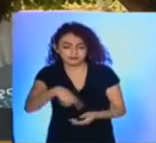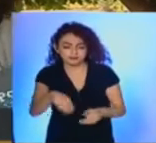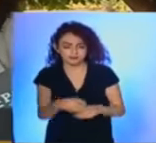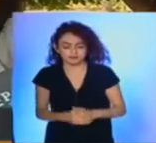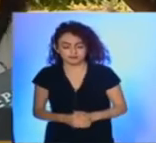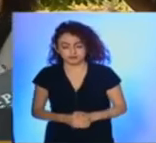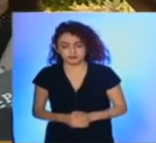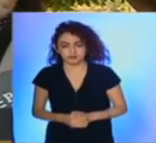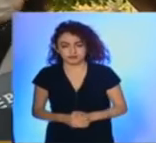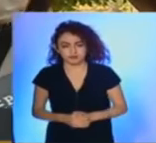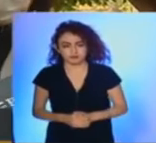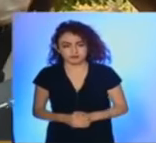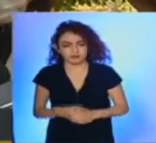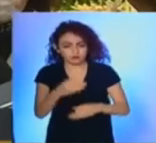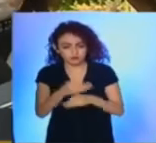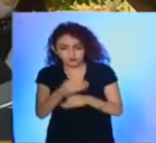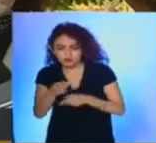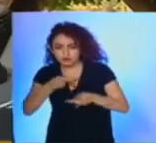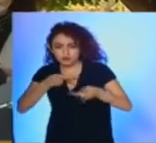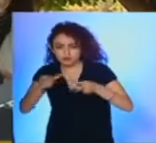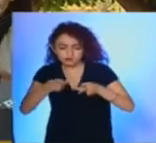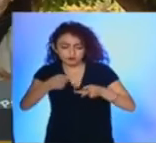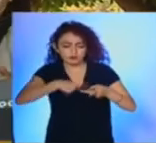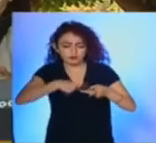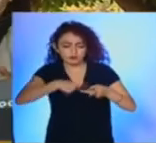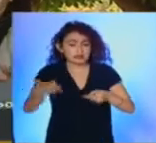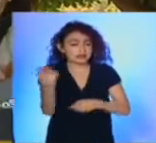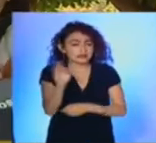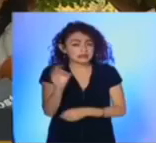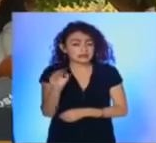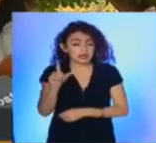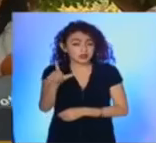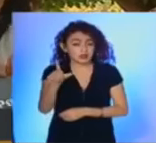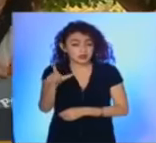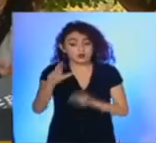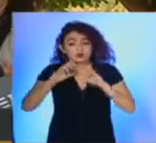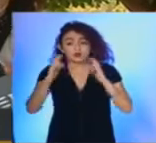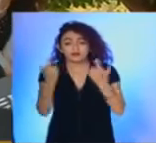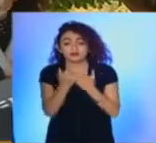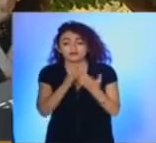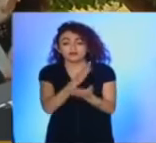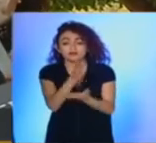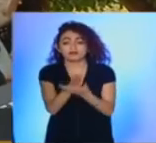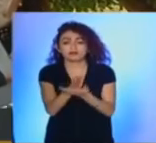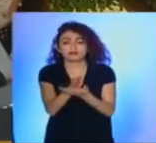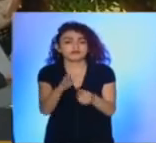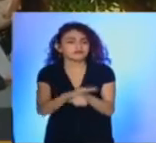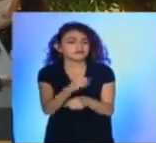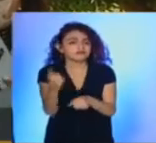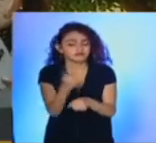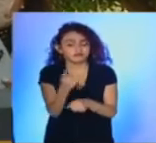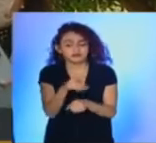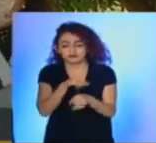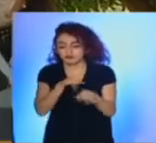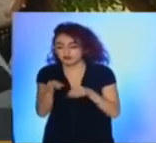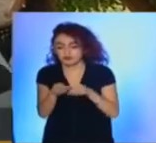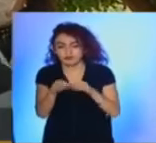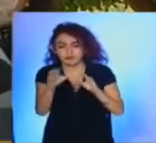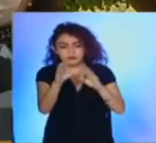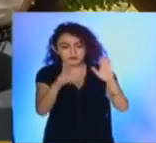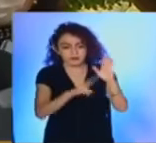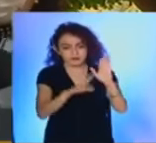organizándonos altamente, pero hable el lunes, nos volvamos a encontrar, porque vamos a trabajar la